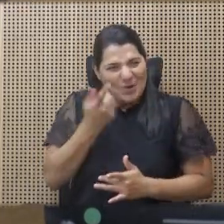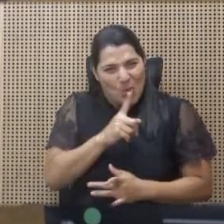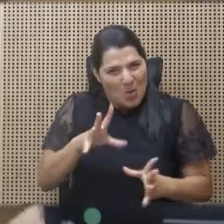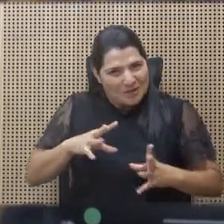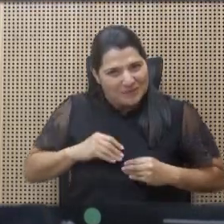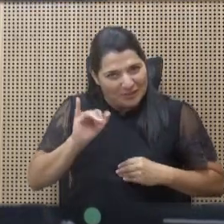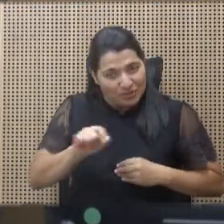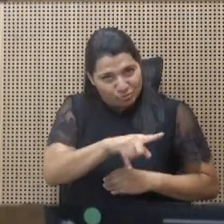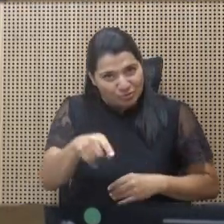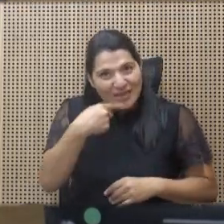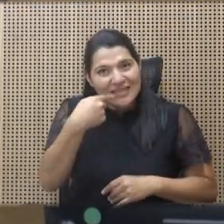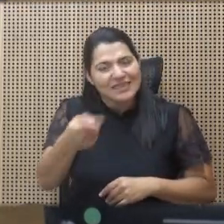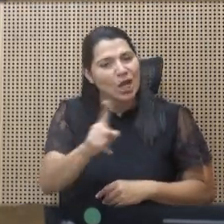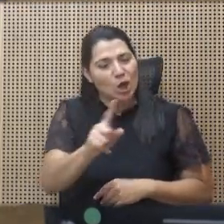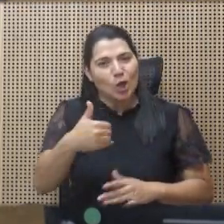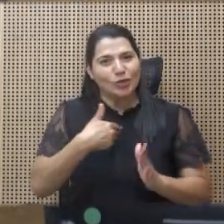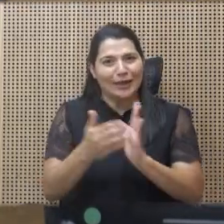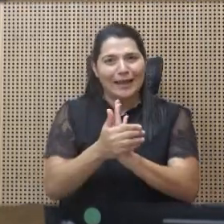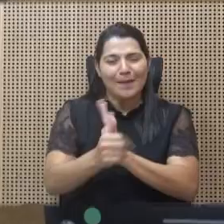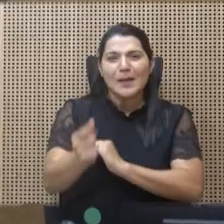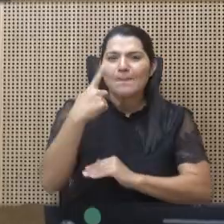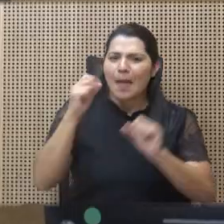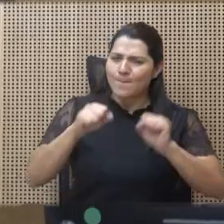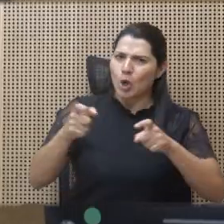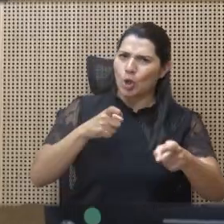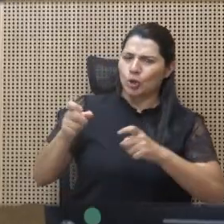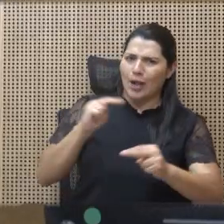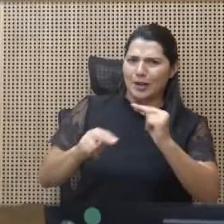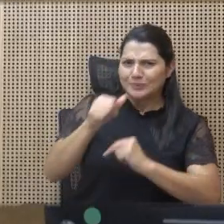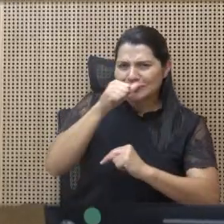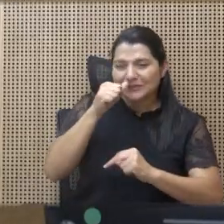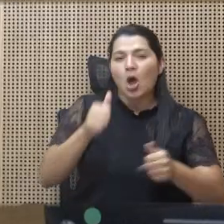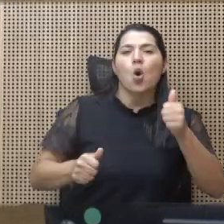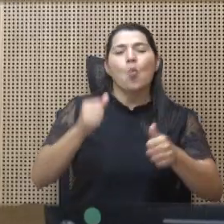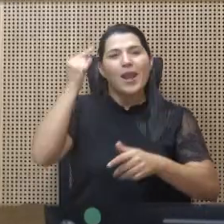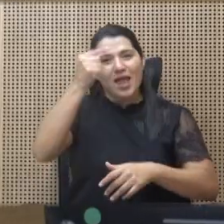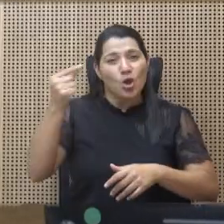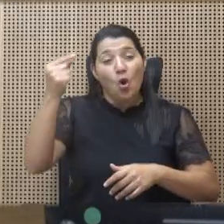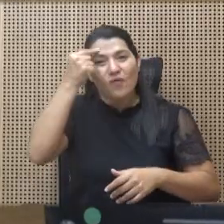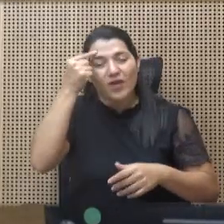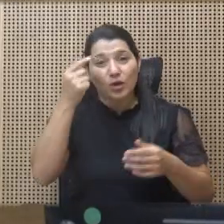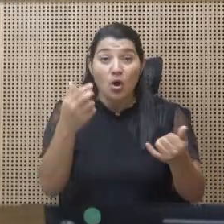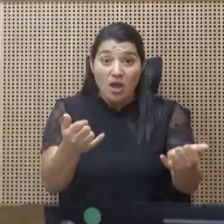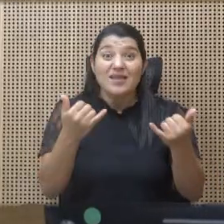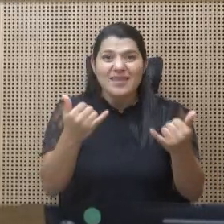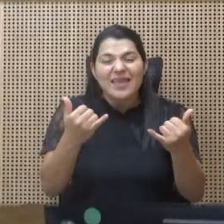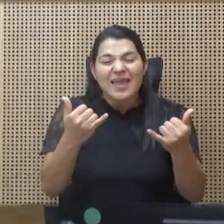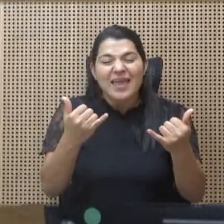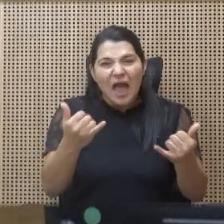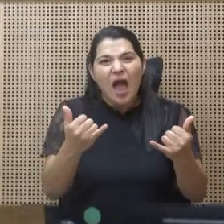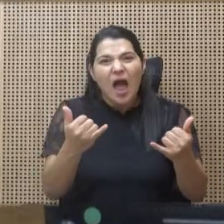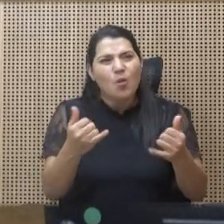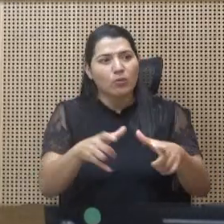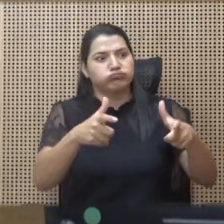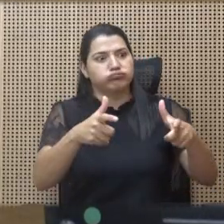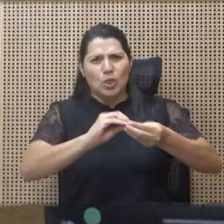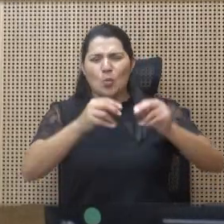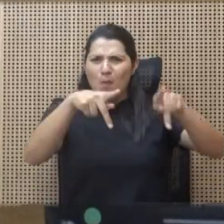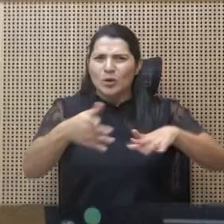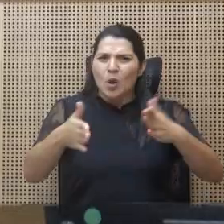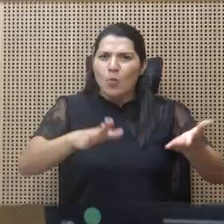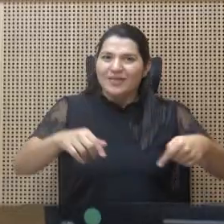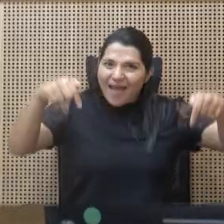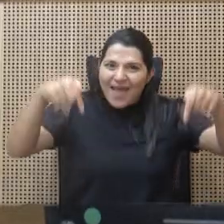menos digan que no han tenido capacidad para contener el narcotráfico. ¿Cuál es el gobierno que está llevando el lamentable récord de muertes? ¡Este gobierno